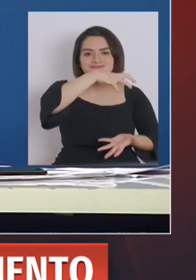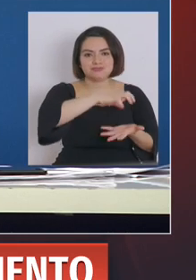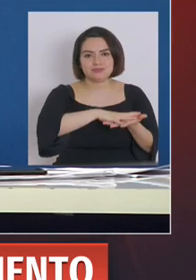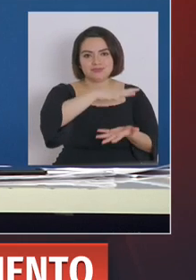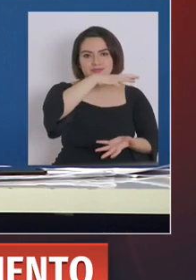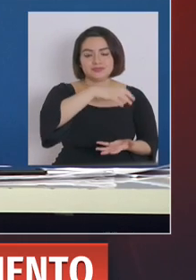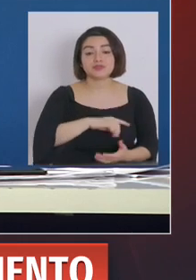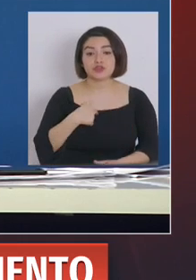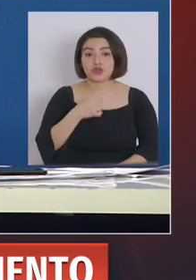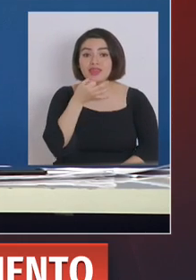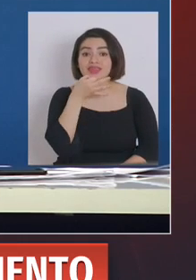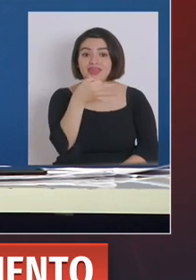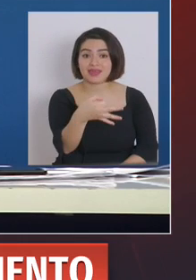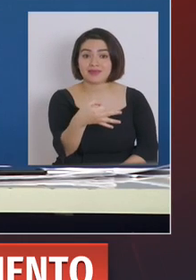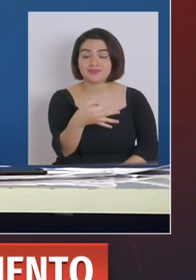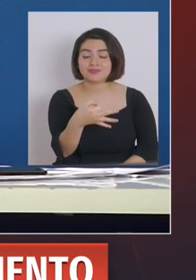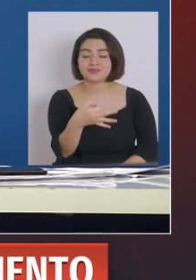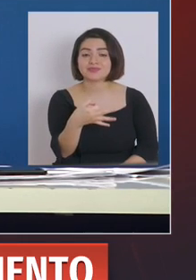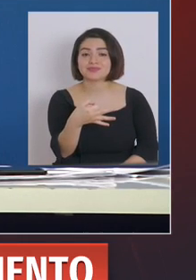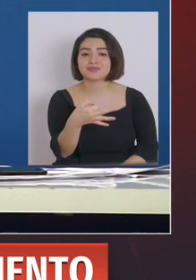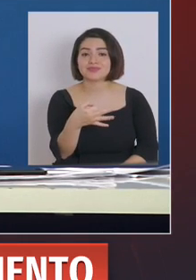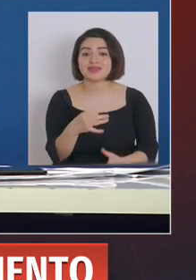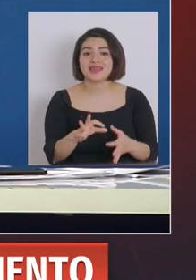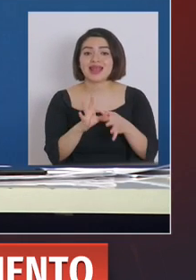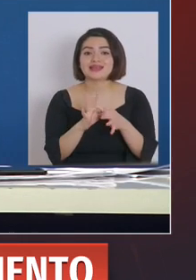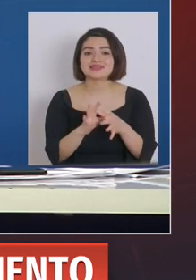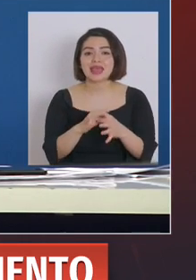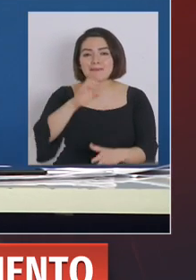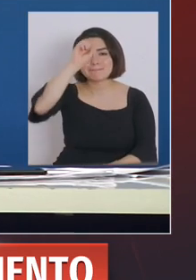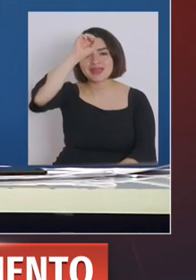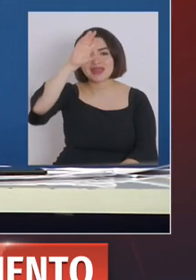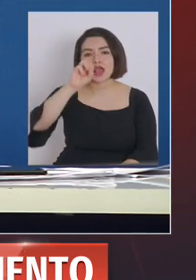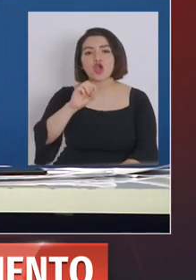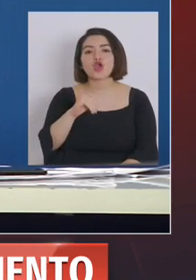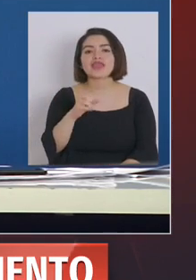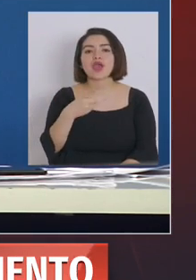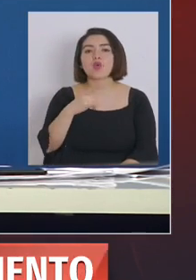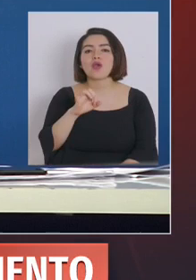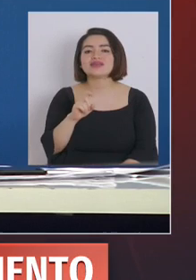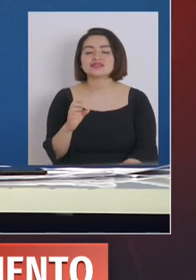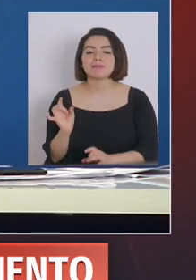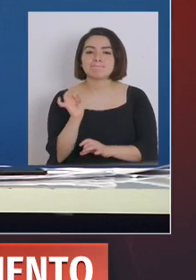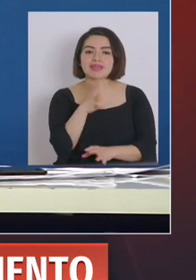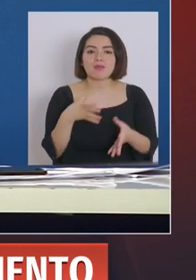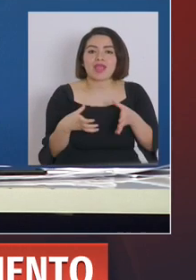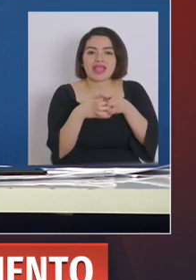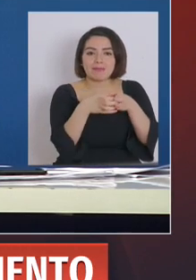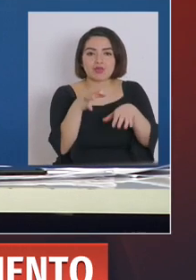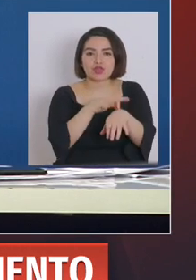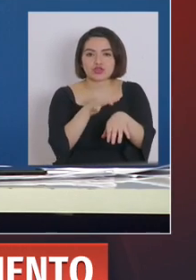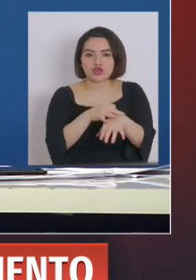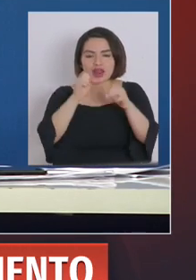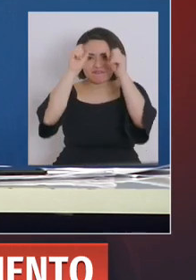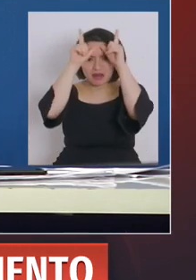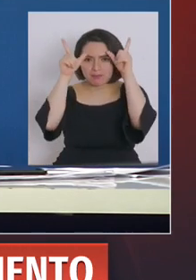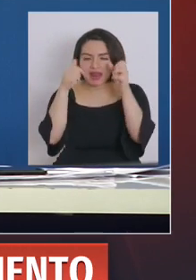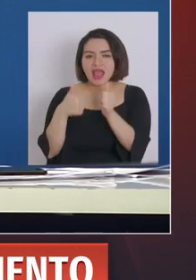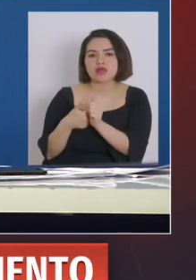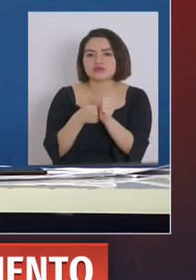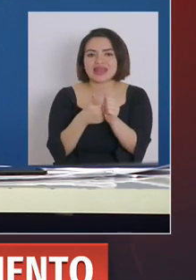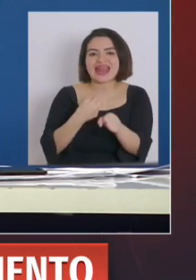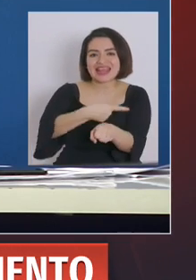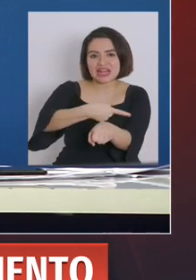yo acabo de decir que gracias a Coyahuasi enviamos un equipo de médicos, enfermeras, auxiliares,